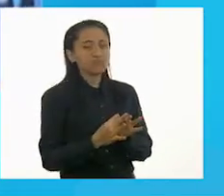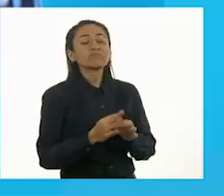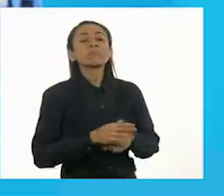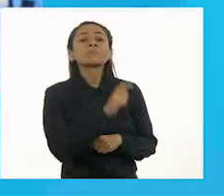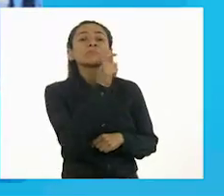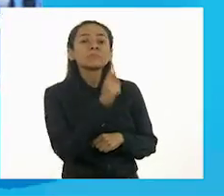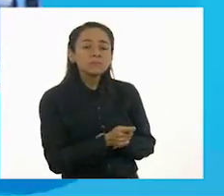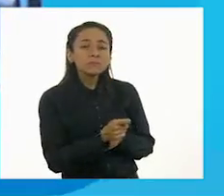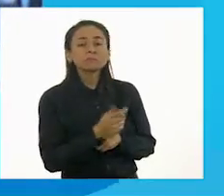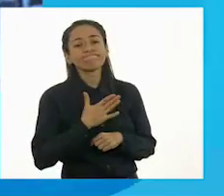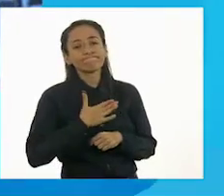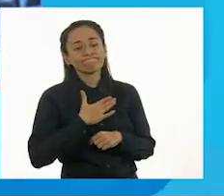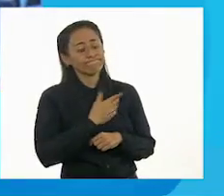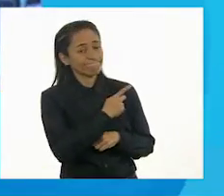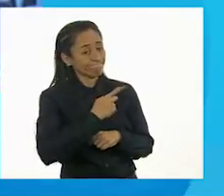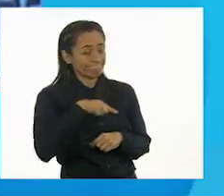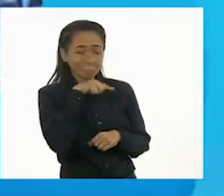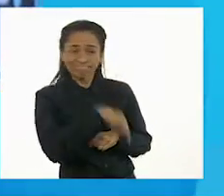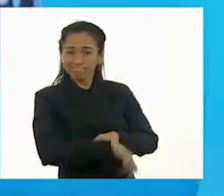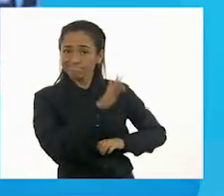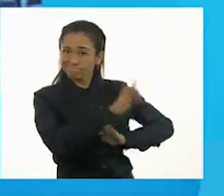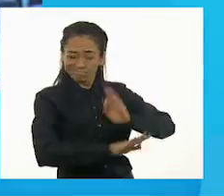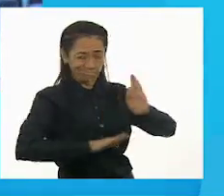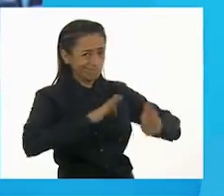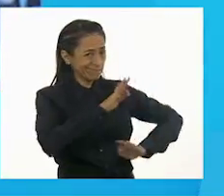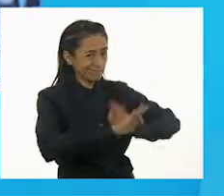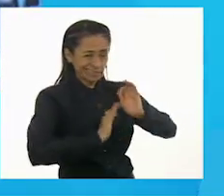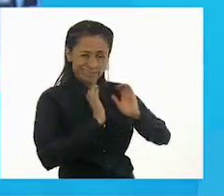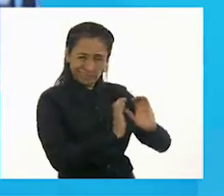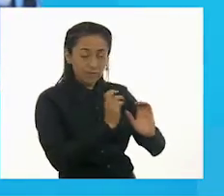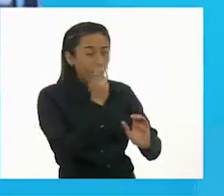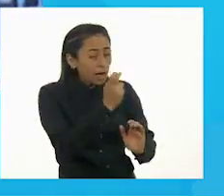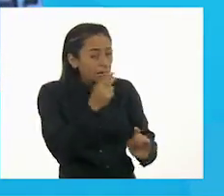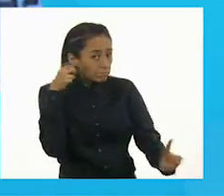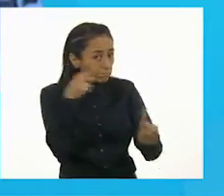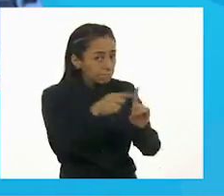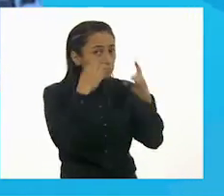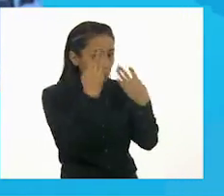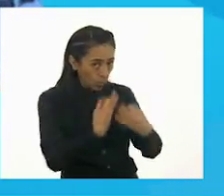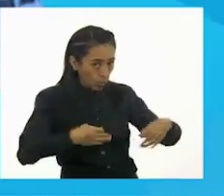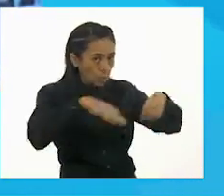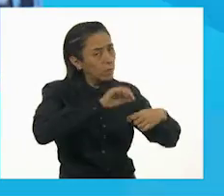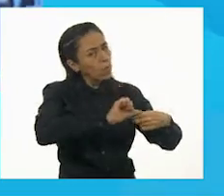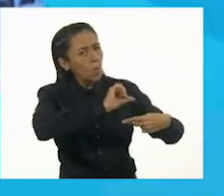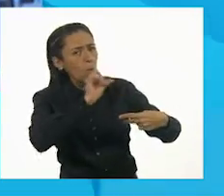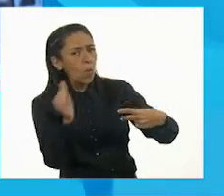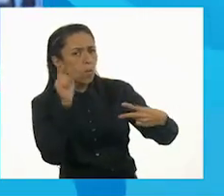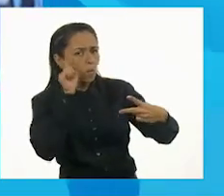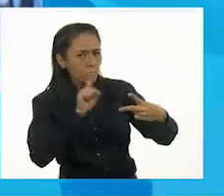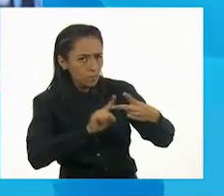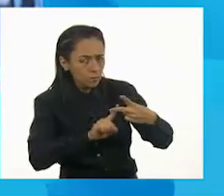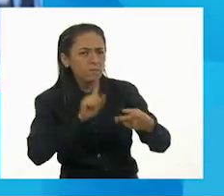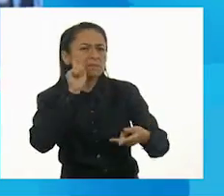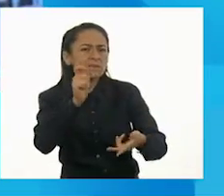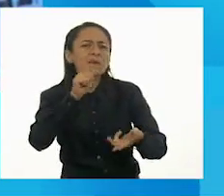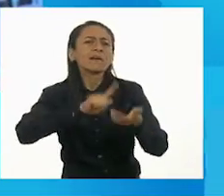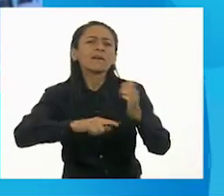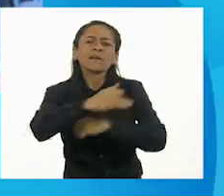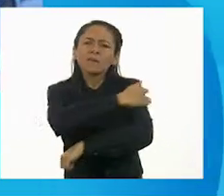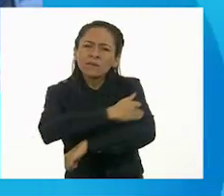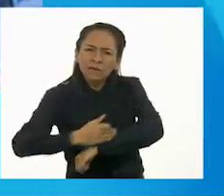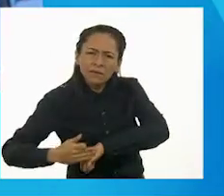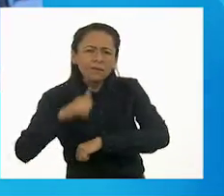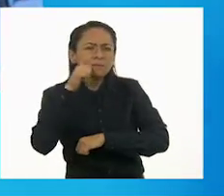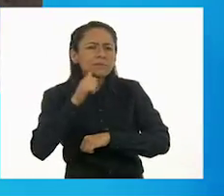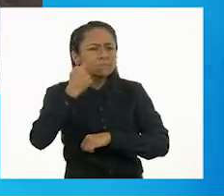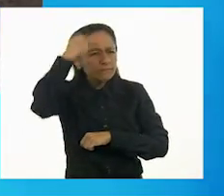tenerlos en la mejor condición posible. Eso es un punto importante. Algo también que es importante es, es común que nuestras familias pensemos que tenerles